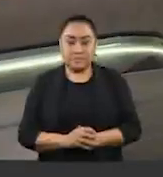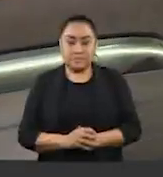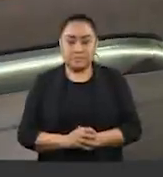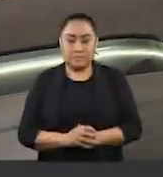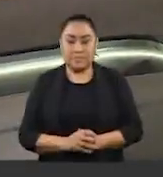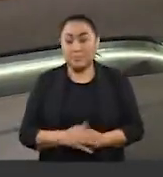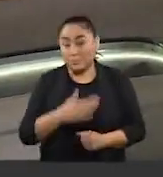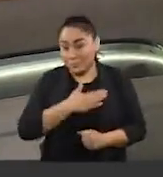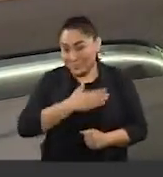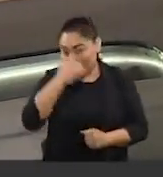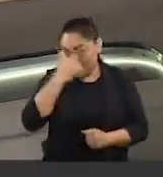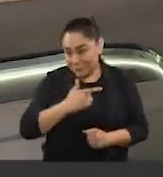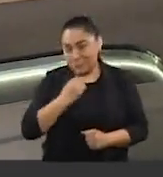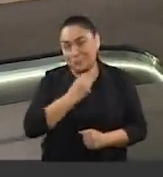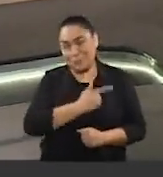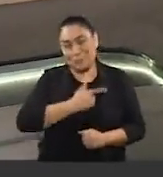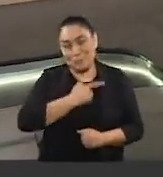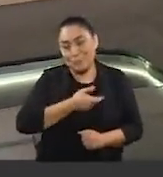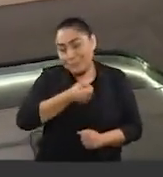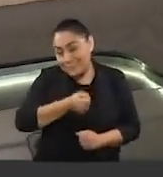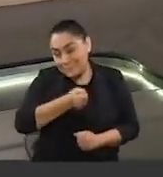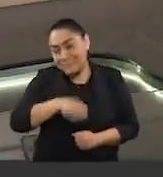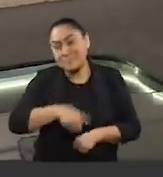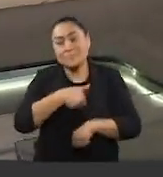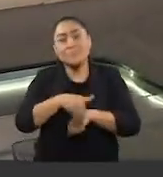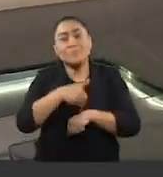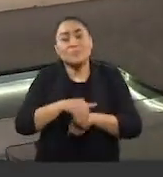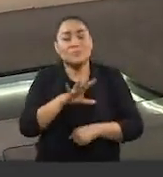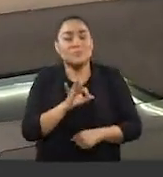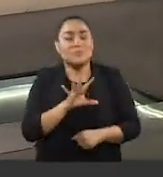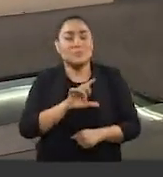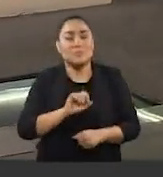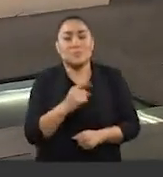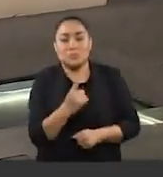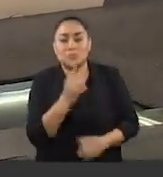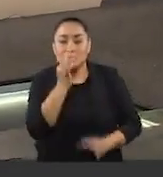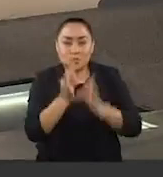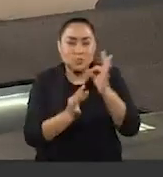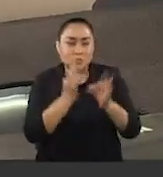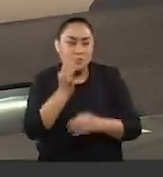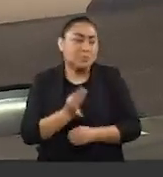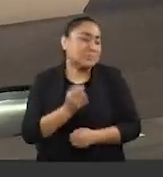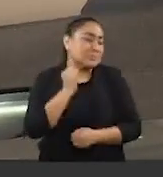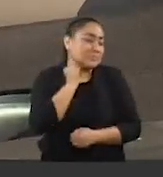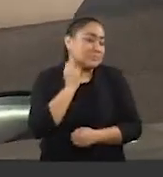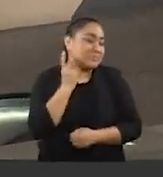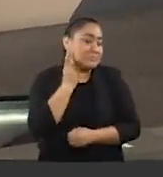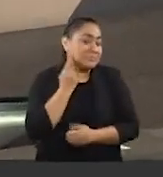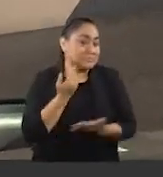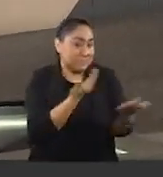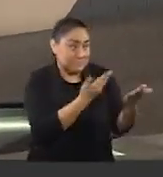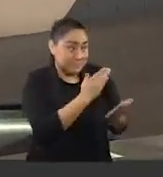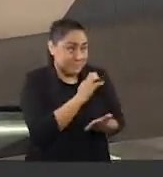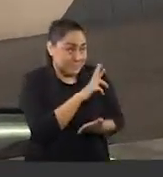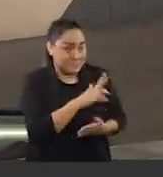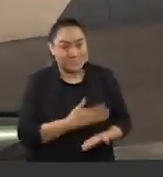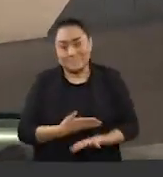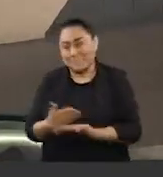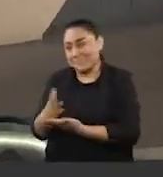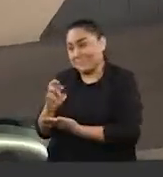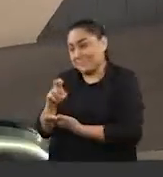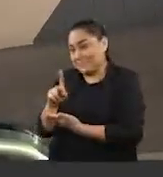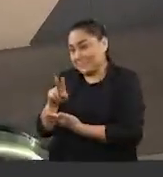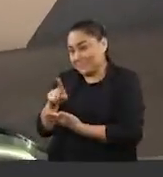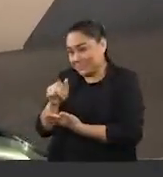¿Qué tal? Buenas noches. Un gusto saludarle por la frecuencia del 45.1 aquí en Noticias del Congreso. César Aldama. Erika Grote, buenas noches. Buenas frías